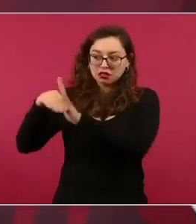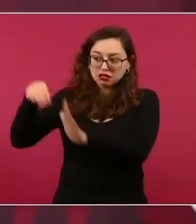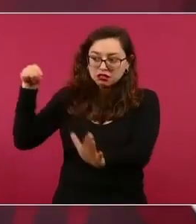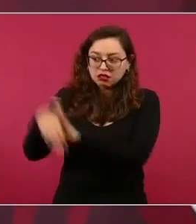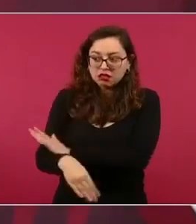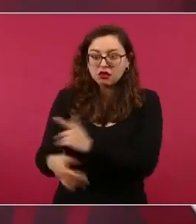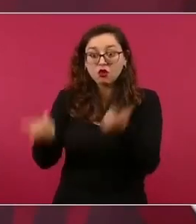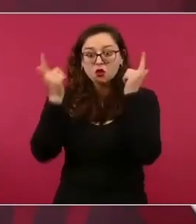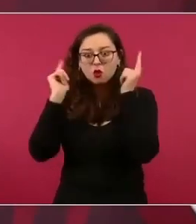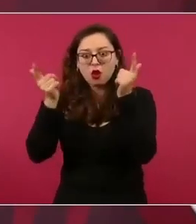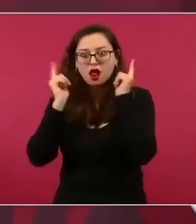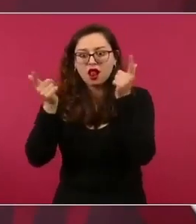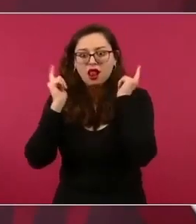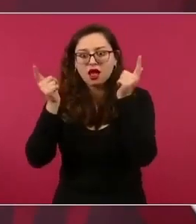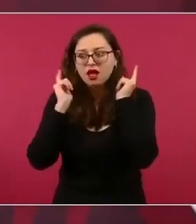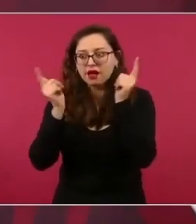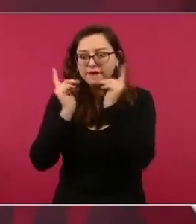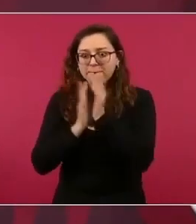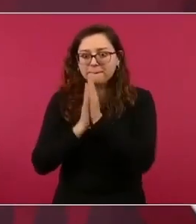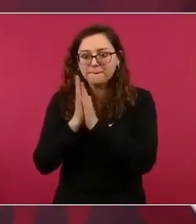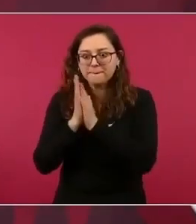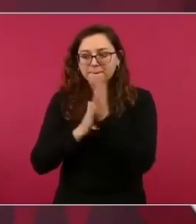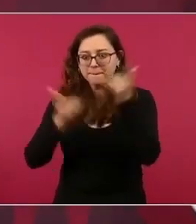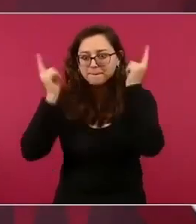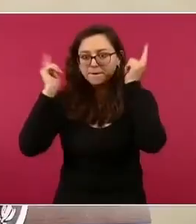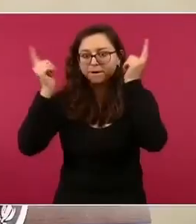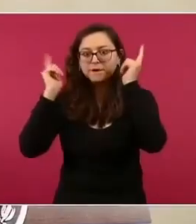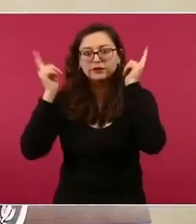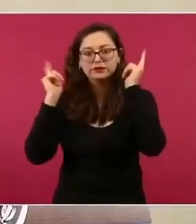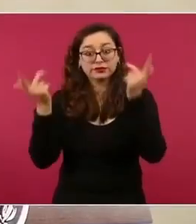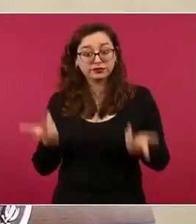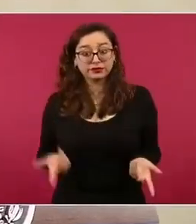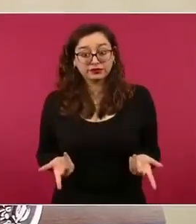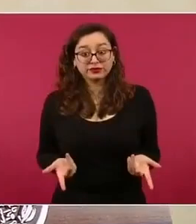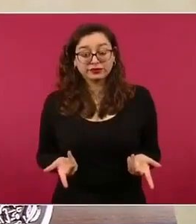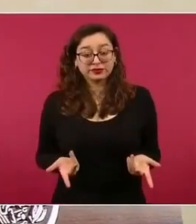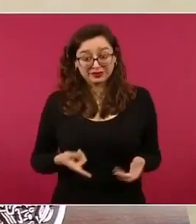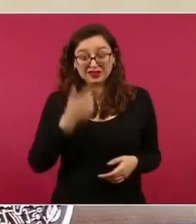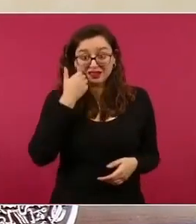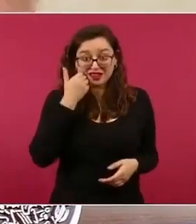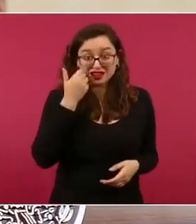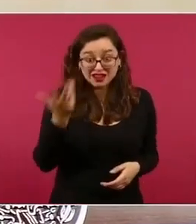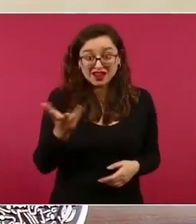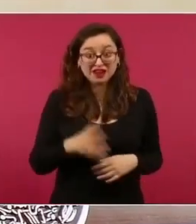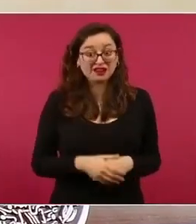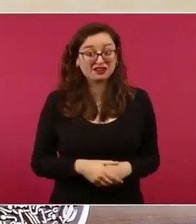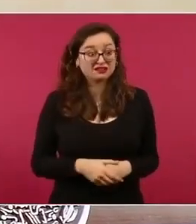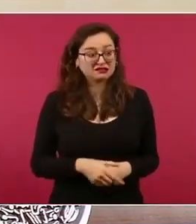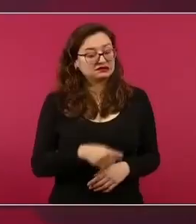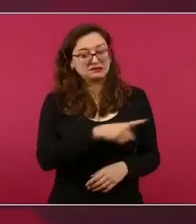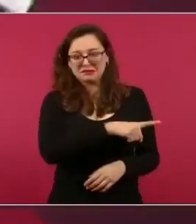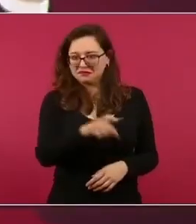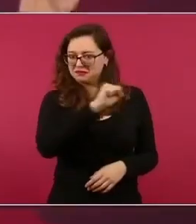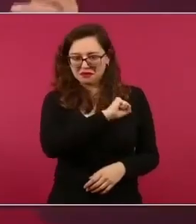Se frota las manos, quisieran que hubiesen accidentes